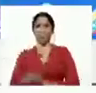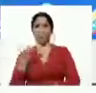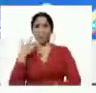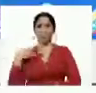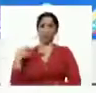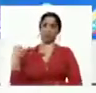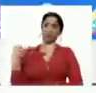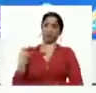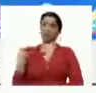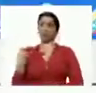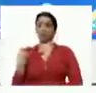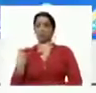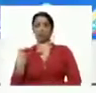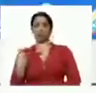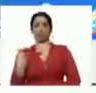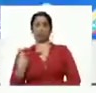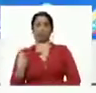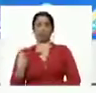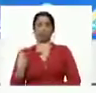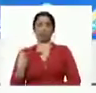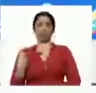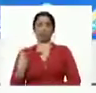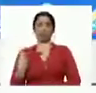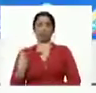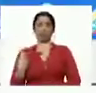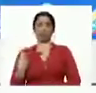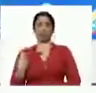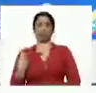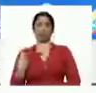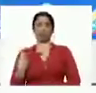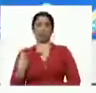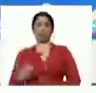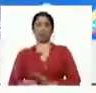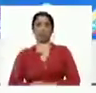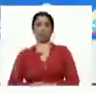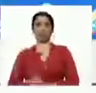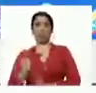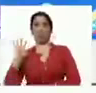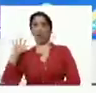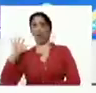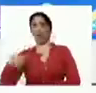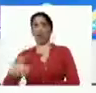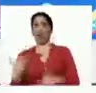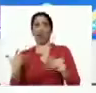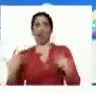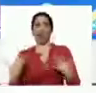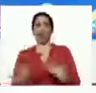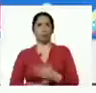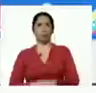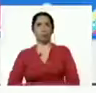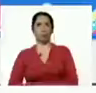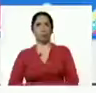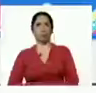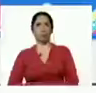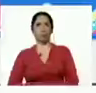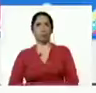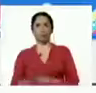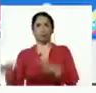cowboy mafiosos con cowboy ¿no? una guará de de liga